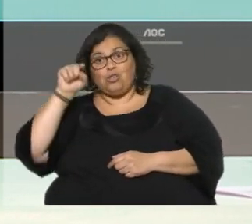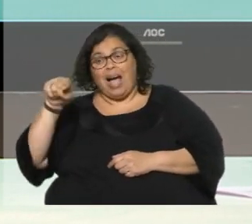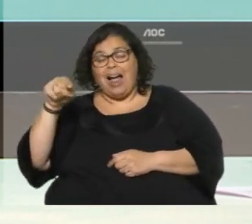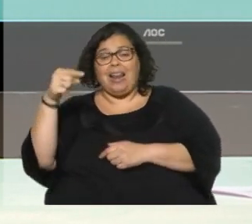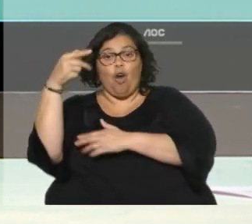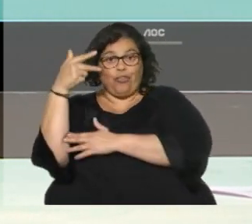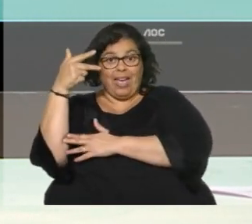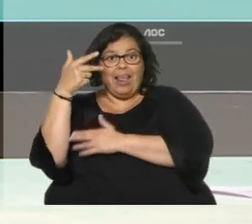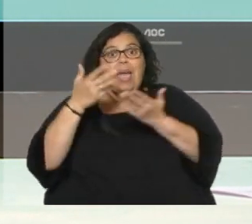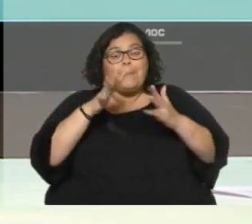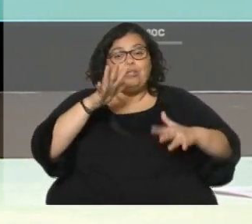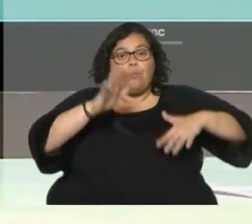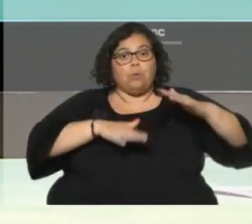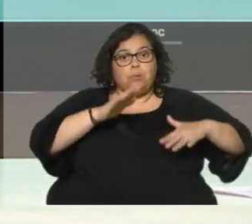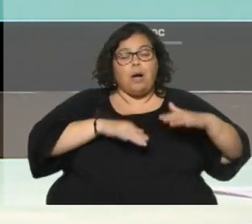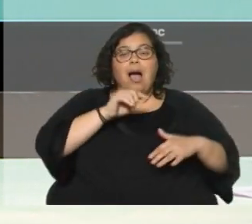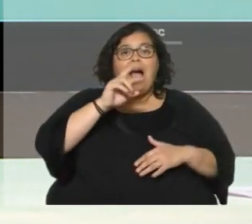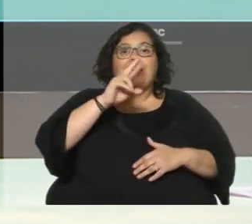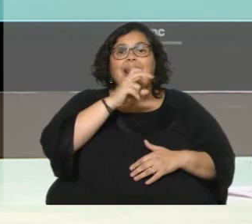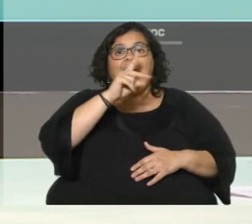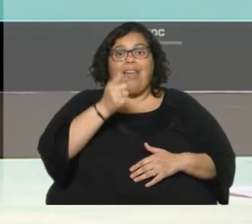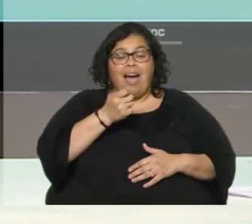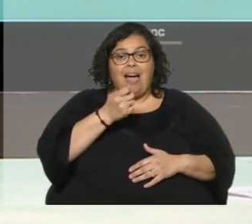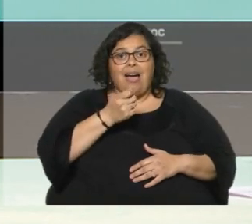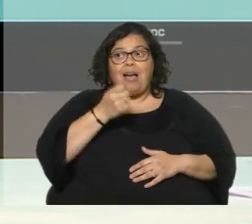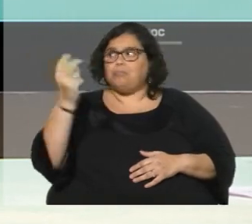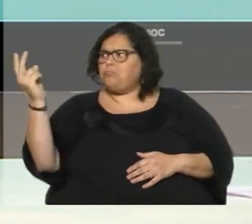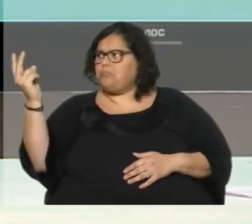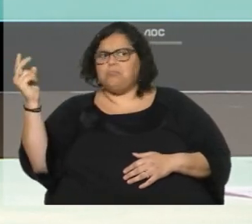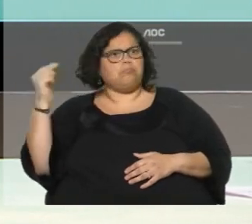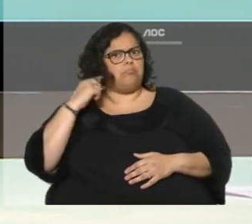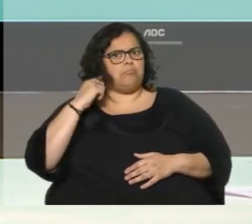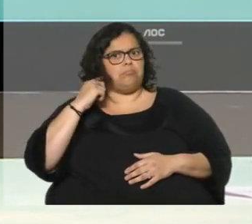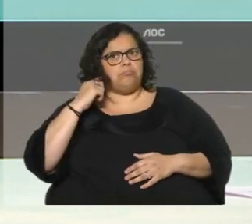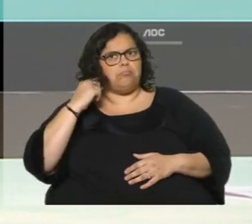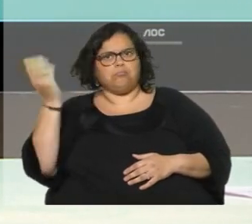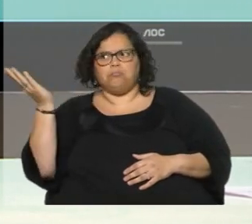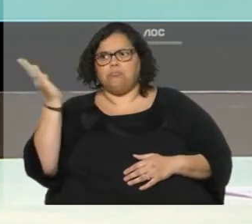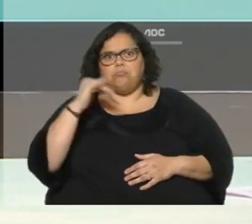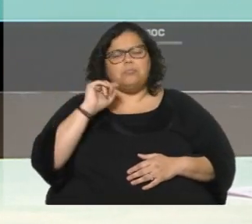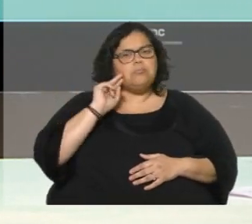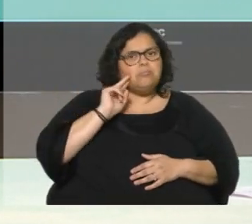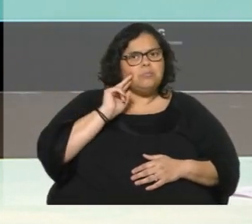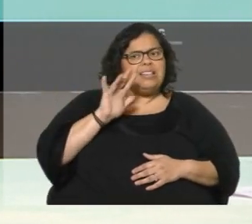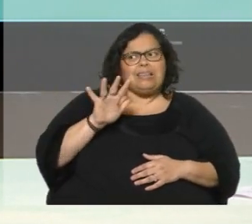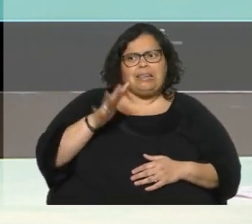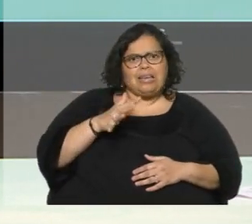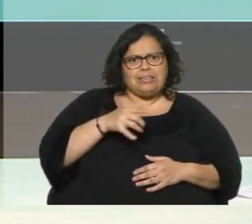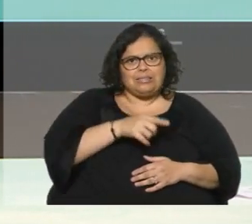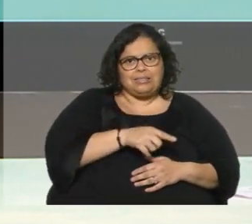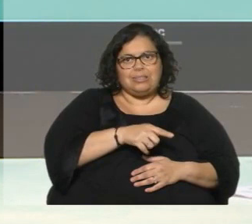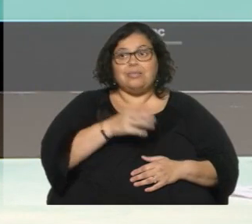la música de Rada a hacerse escuchar y Pablo Milanés le dijo a Silvio Rodríguez ¿qué es eso?